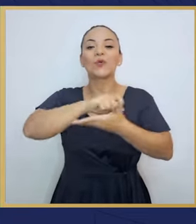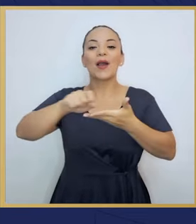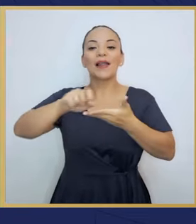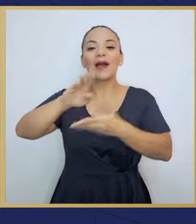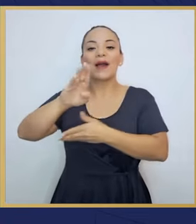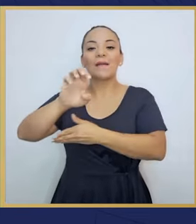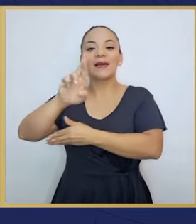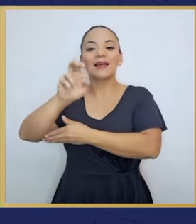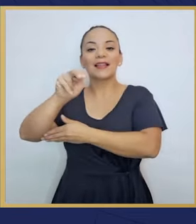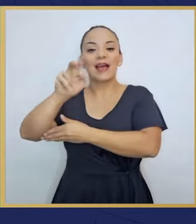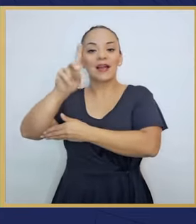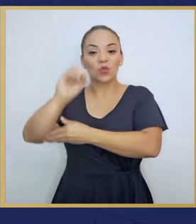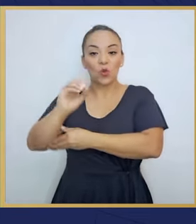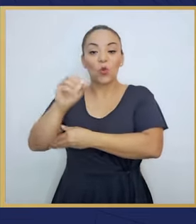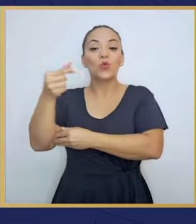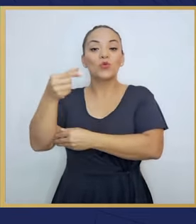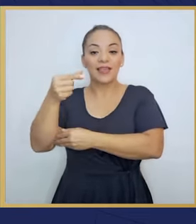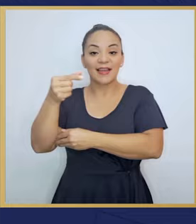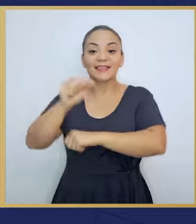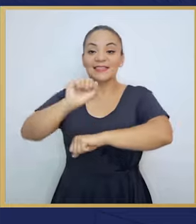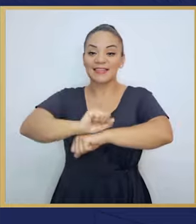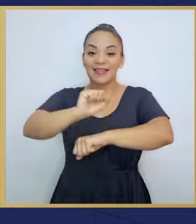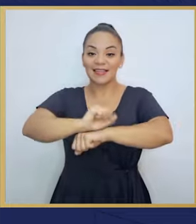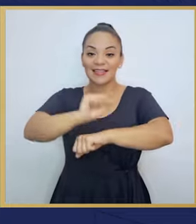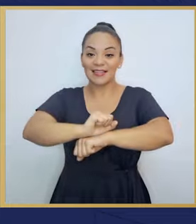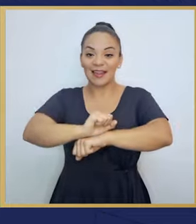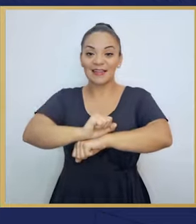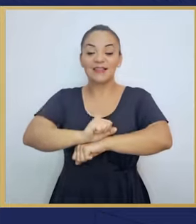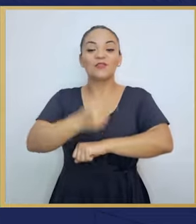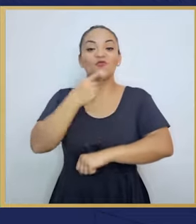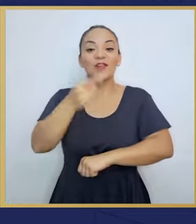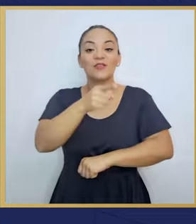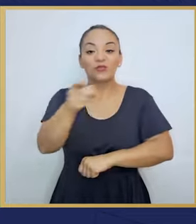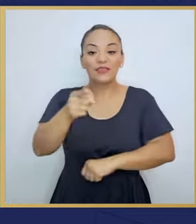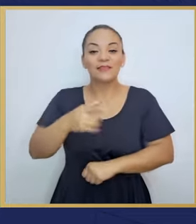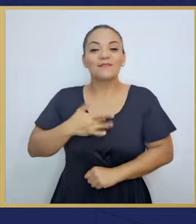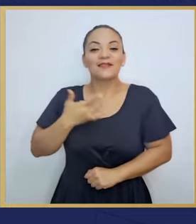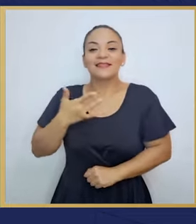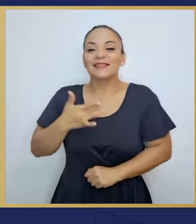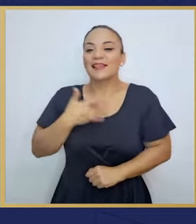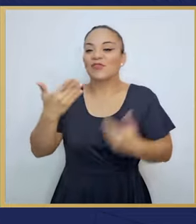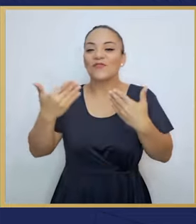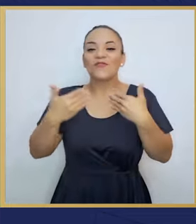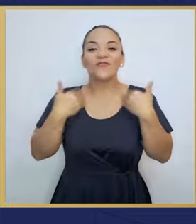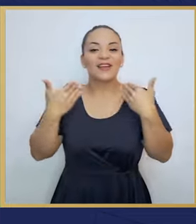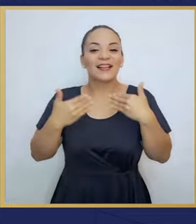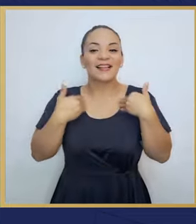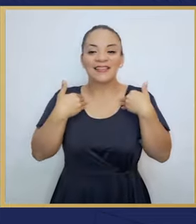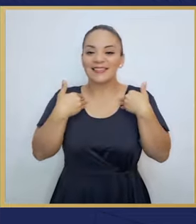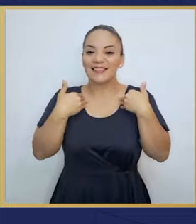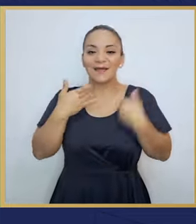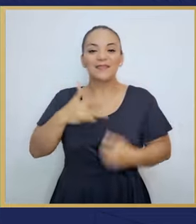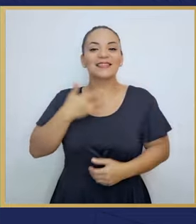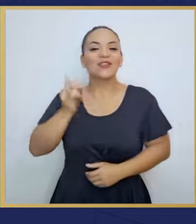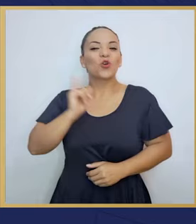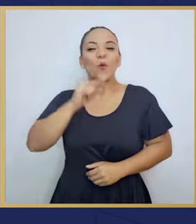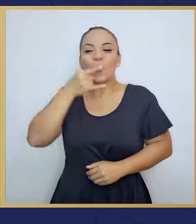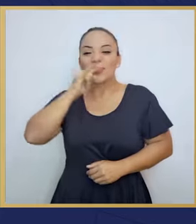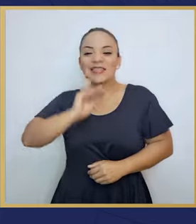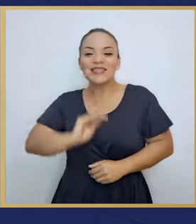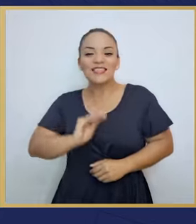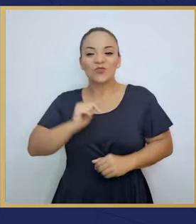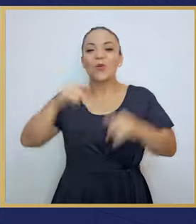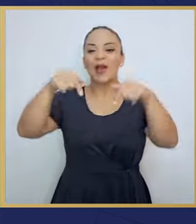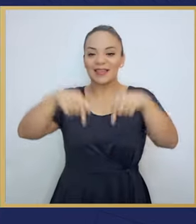¡Presidente! Fernando Gutiérrez Sardinal es decirles que me siento feliz como